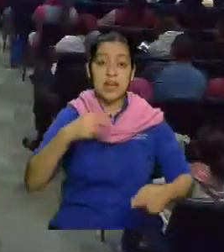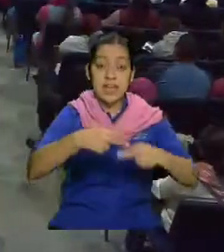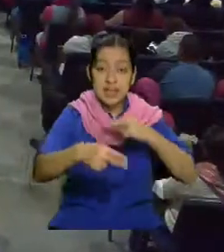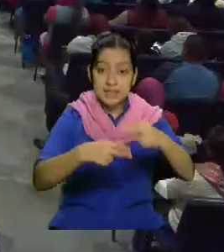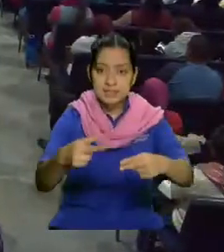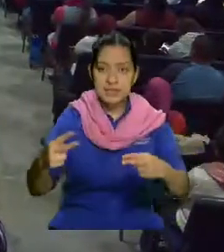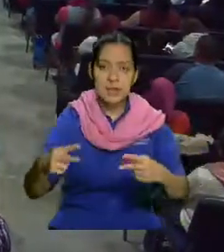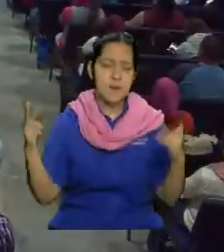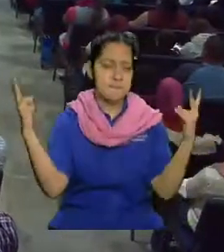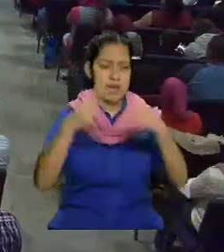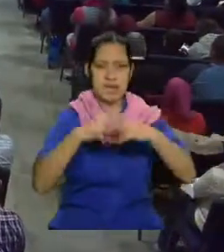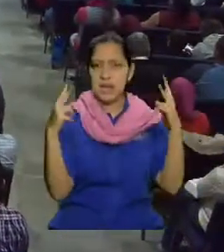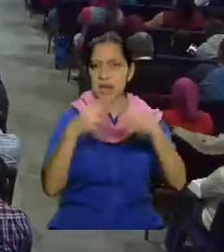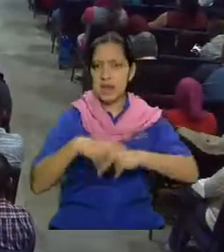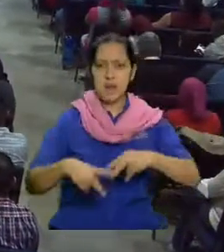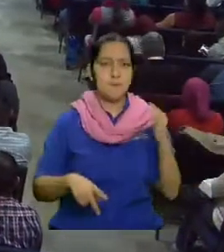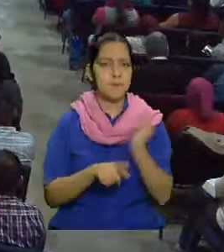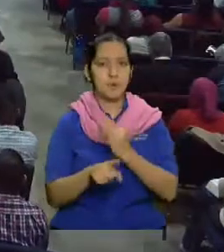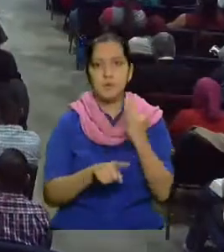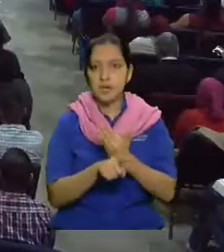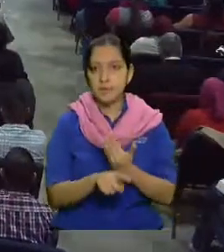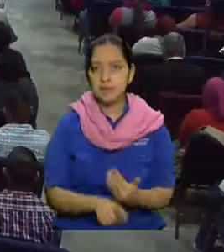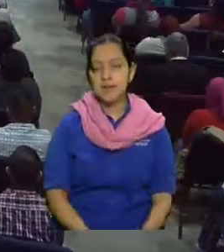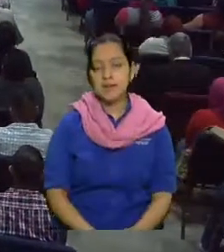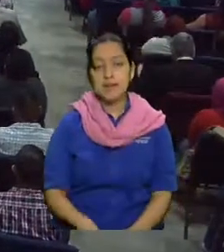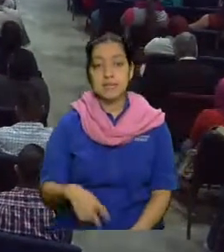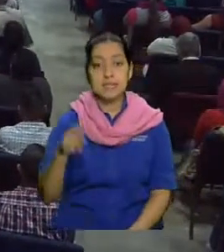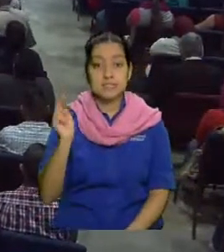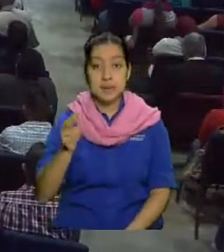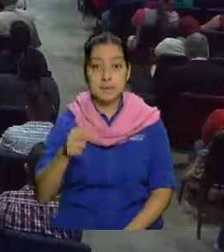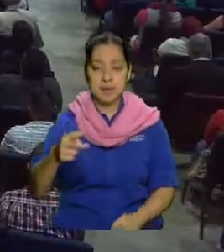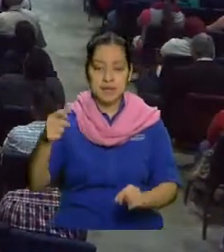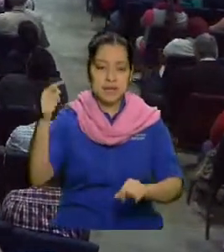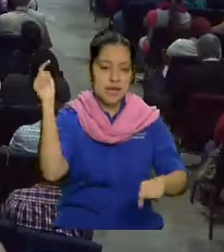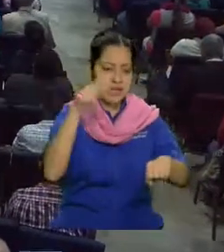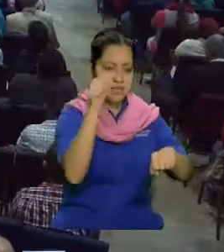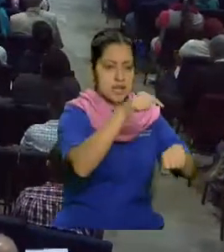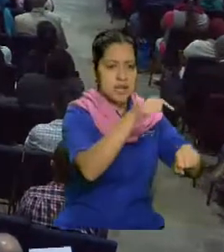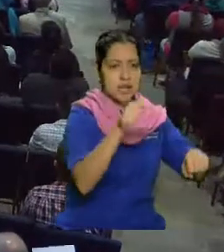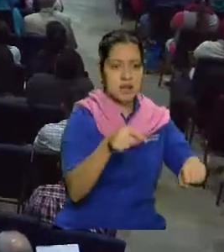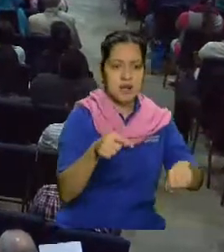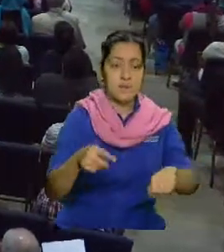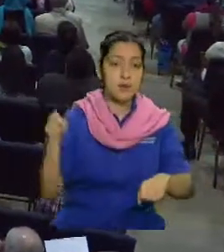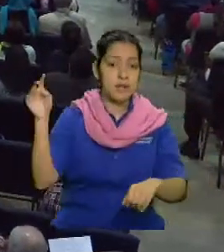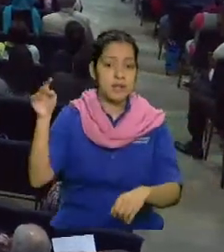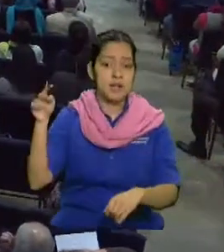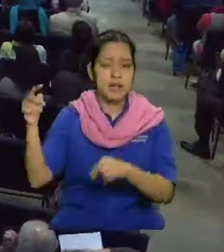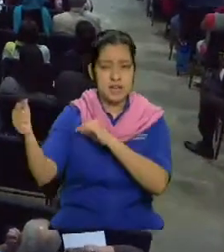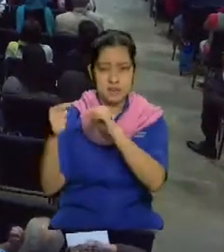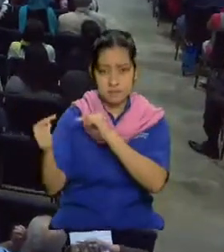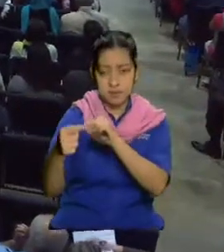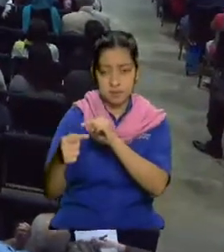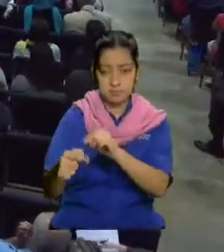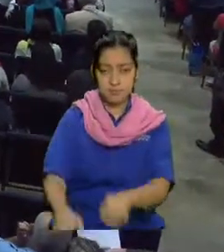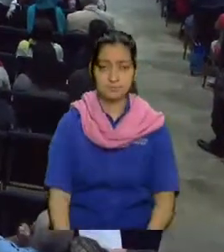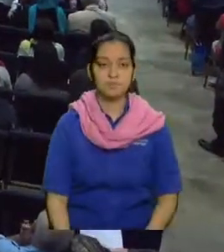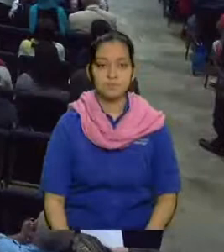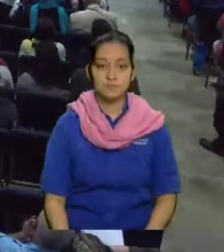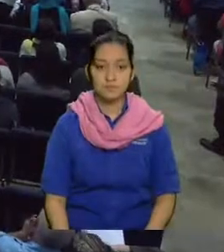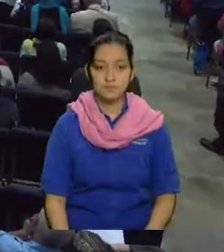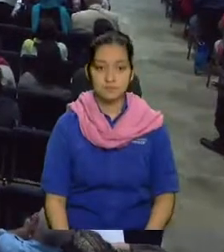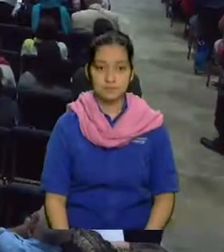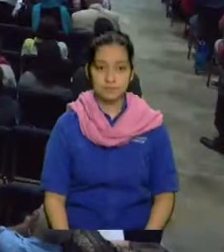porque ahí va a estar protegido y siempre va a estar asediado por la culebra, la serpiente.